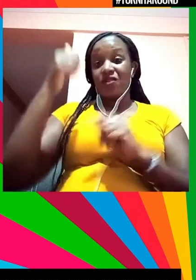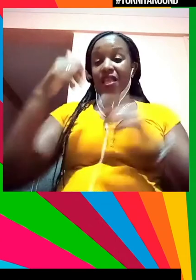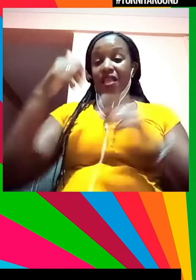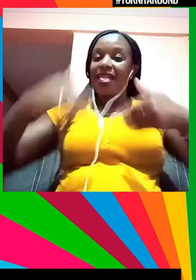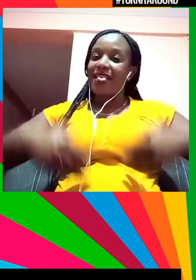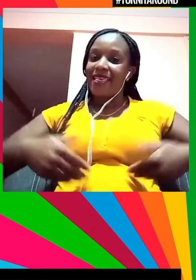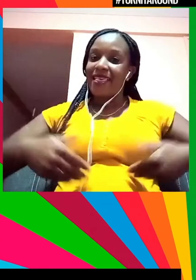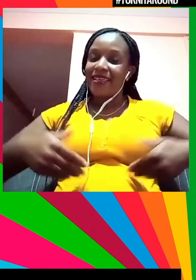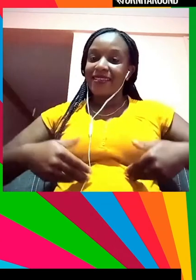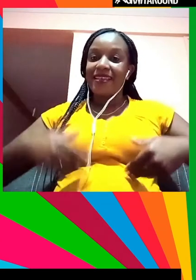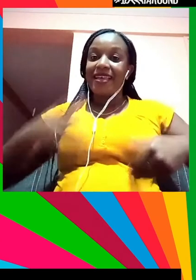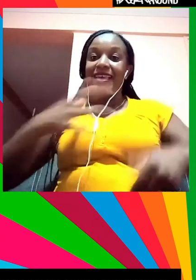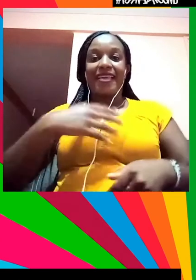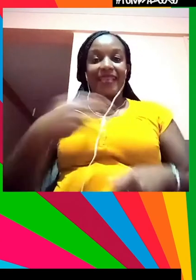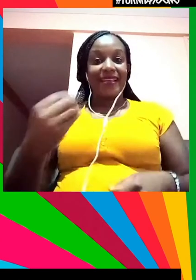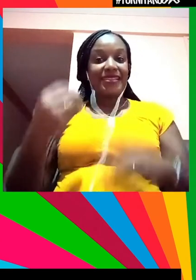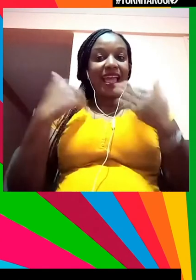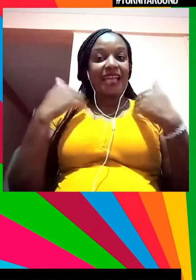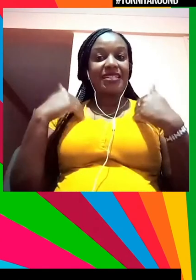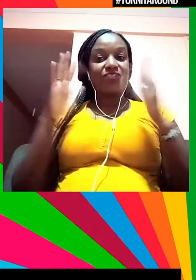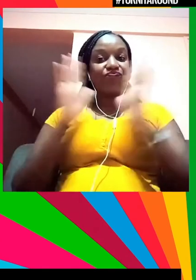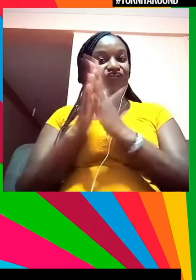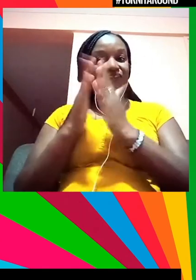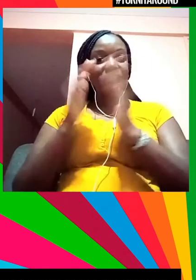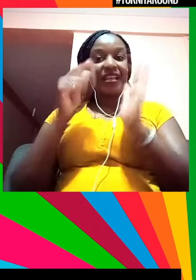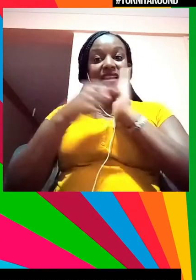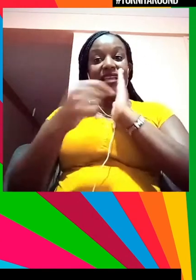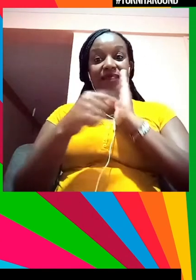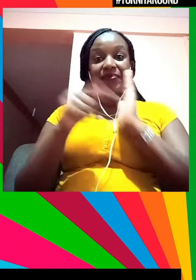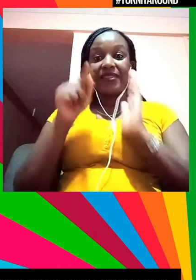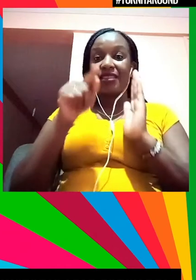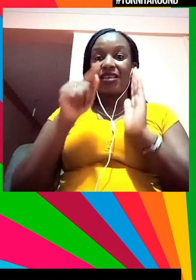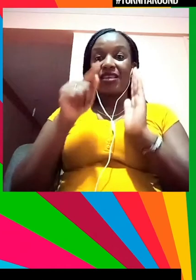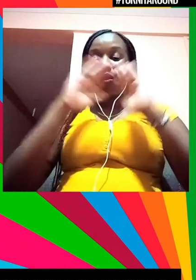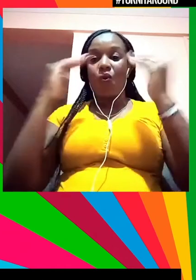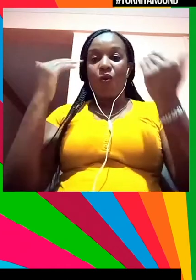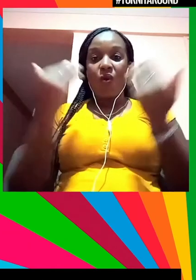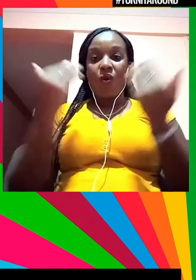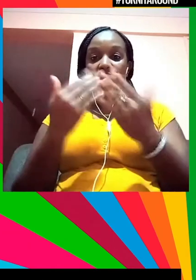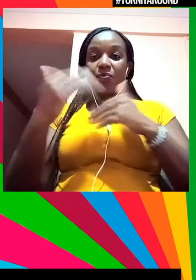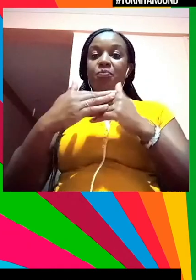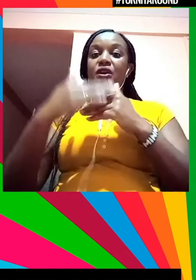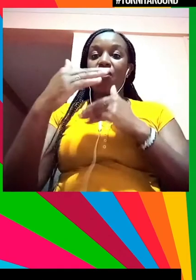ponente, profesor, activista e intelectual, un poeta yoruba y autor de dos libros.